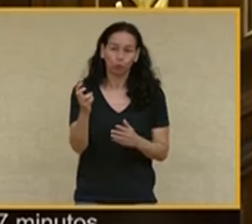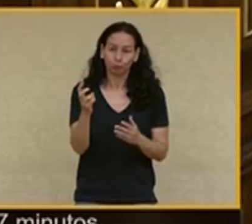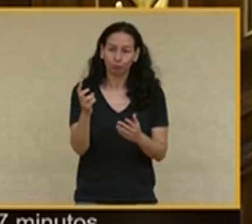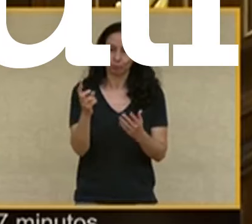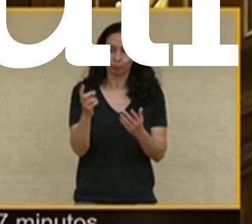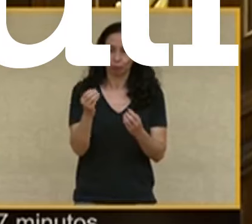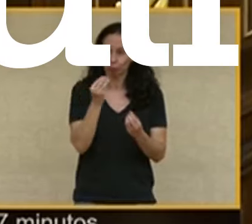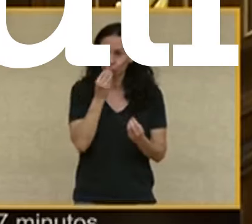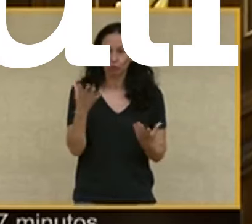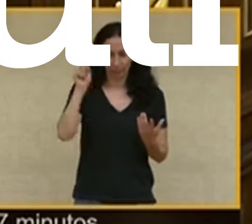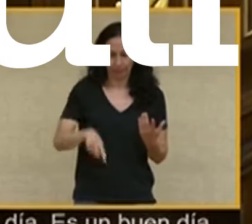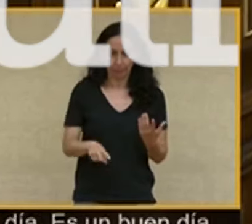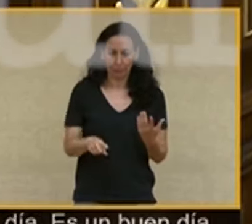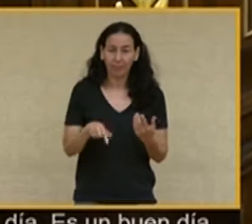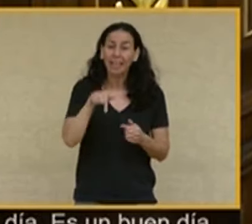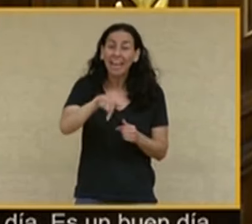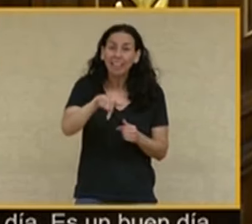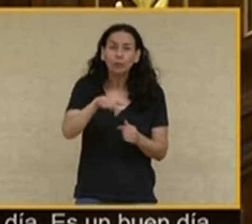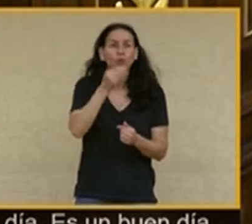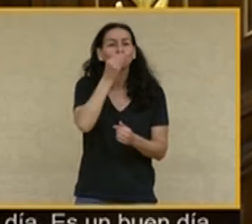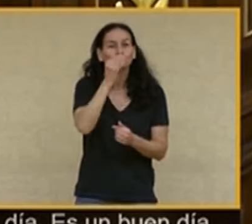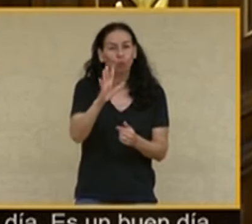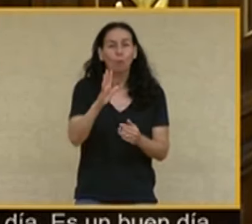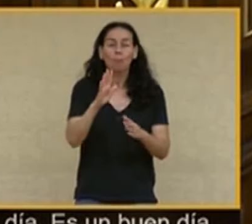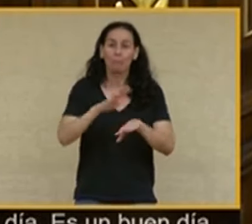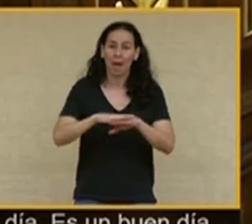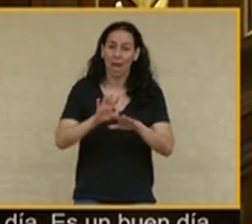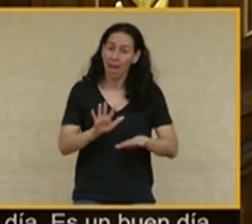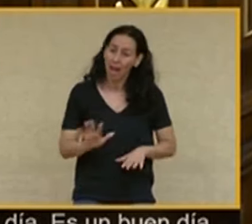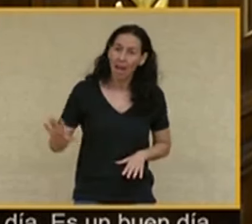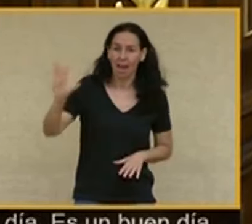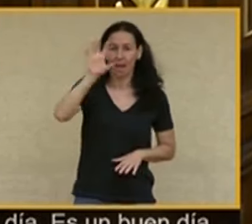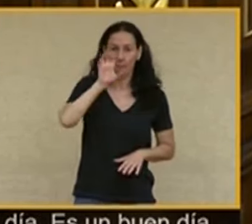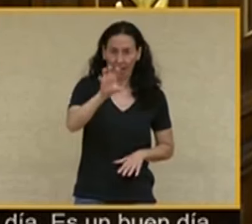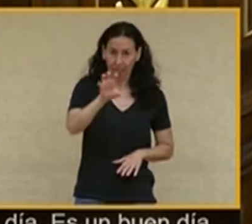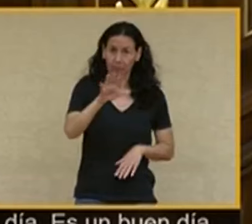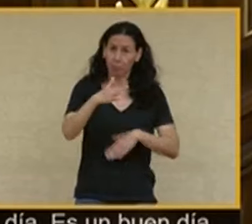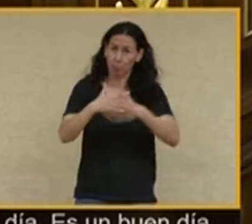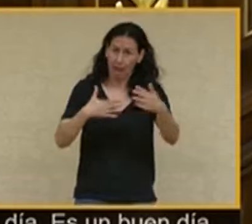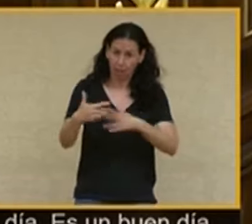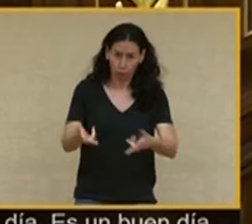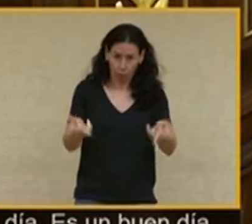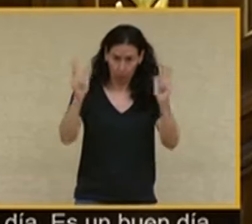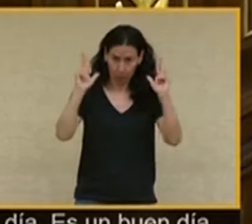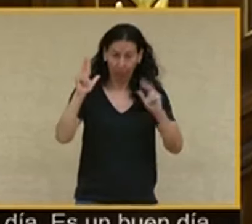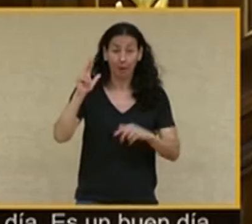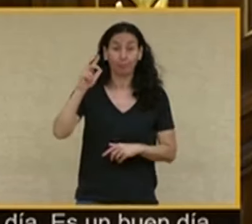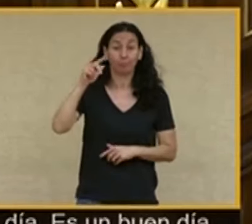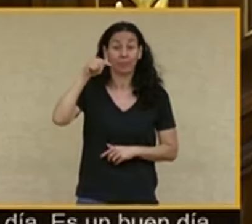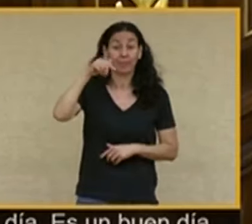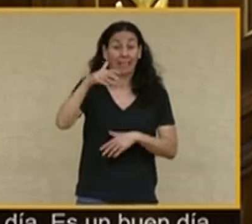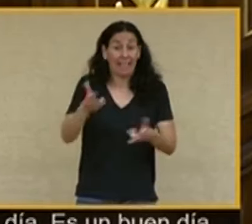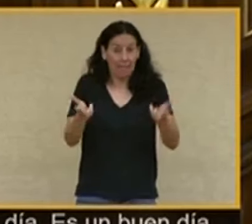Hoy es un buen día para todo un país, para su democracia y para su